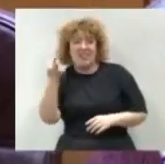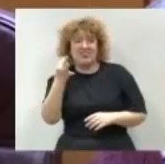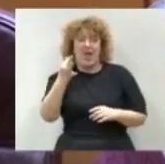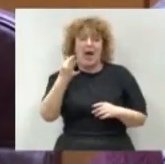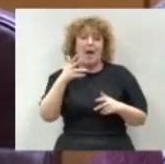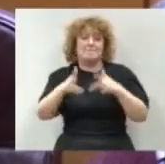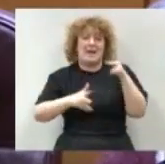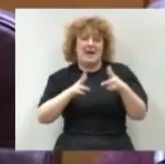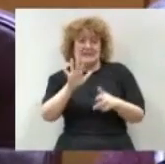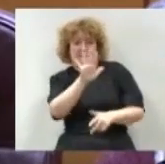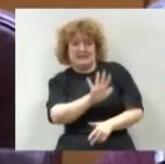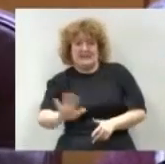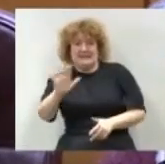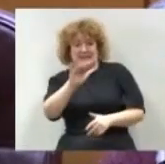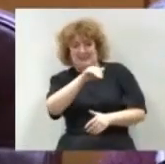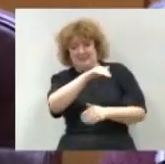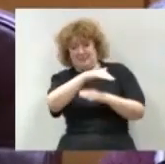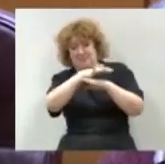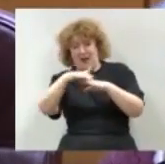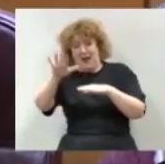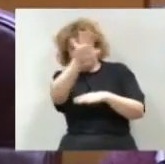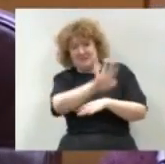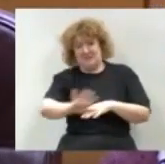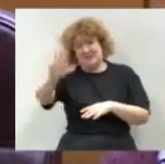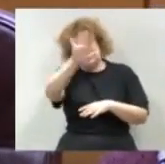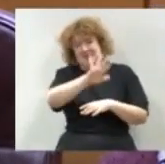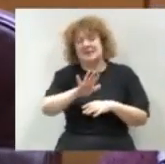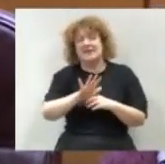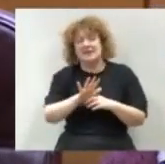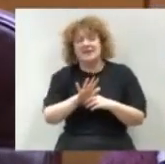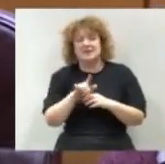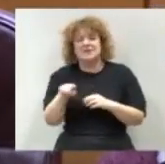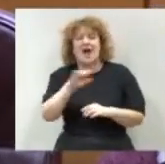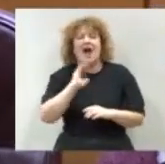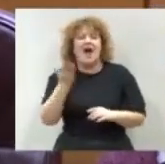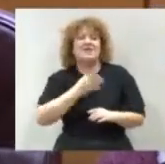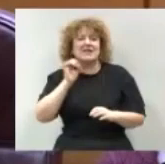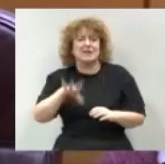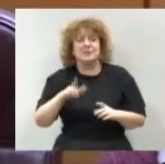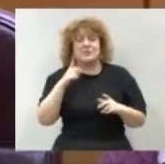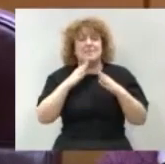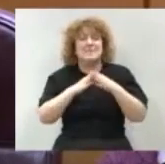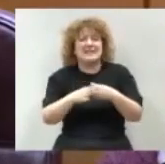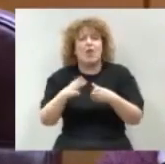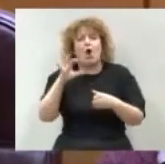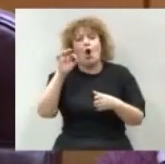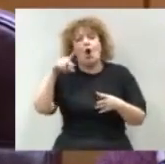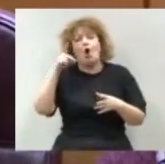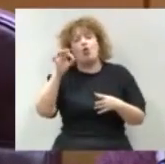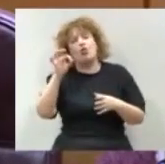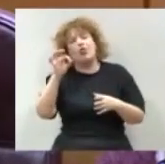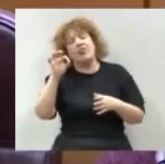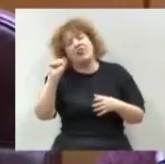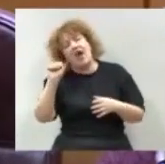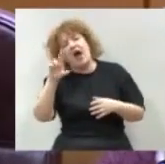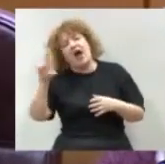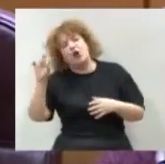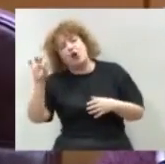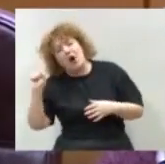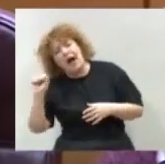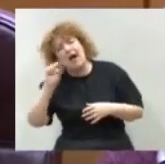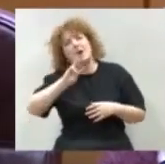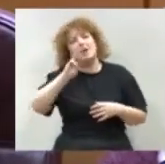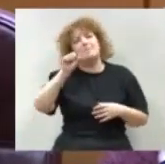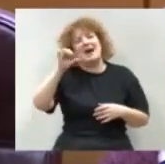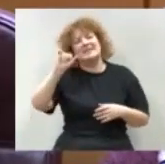Esta parada afecta a los pescadores de los puertos de Ondarroa y de Pasaya, pero no solamente